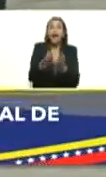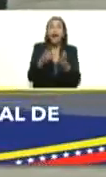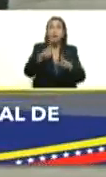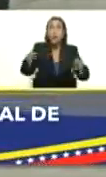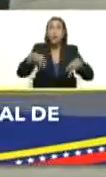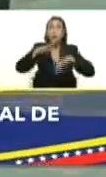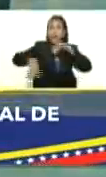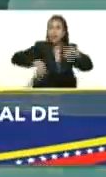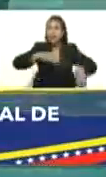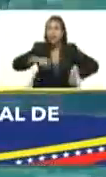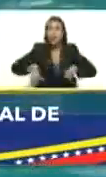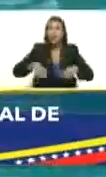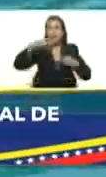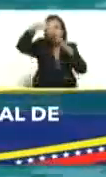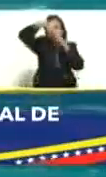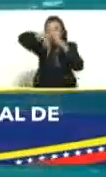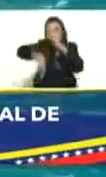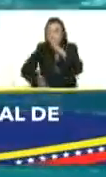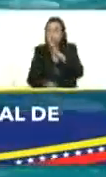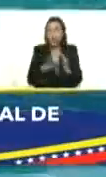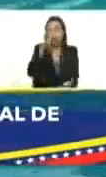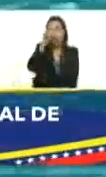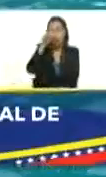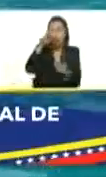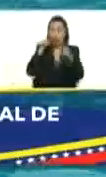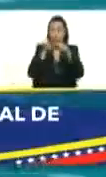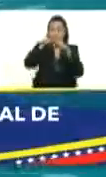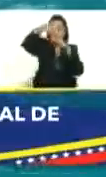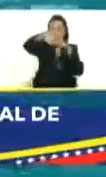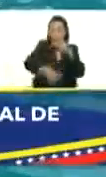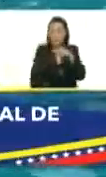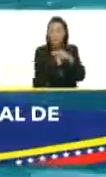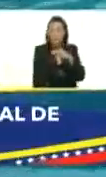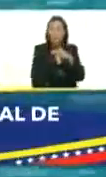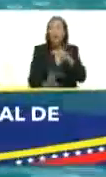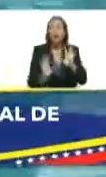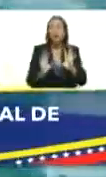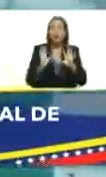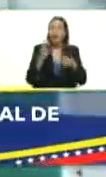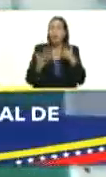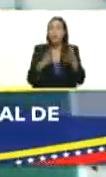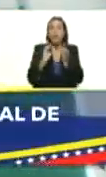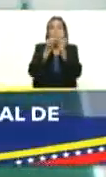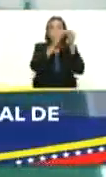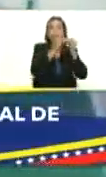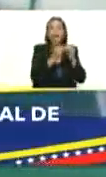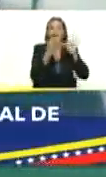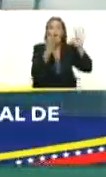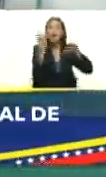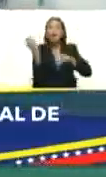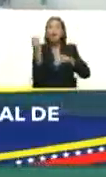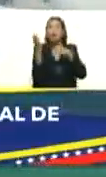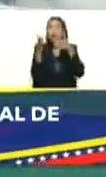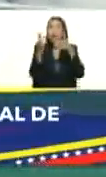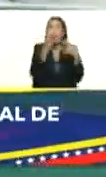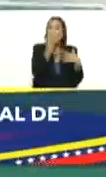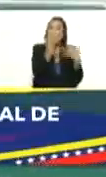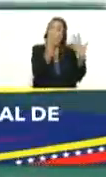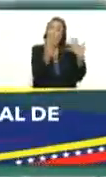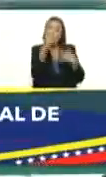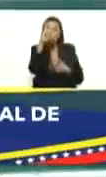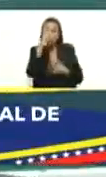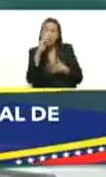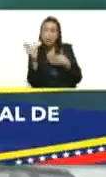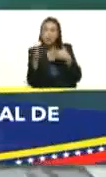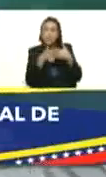natación submarinismo clavado apnea bueno, estamos recuperando estas piscinas después de 8 años cerradas y hay que